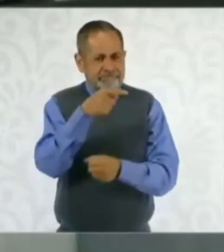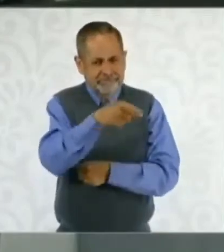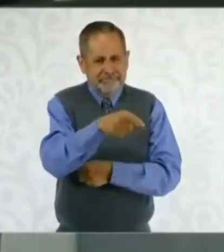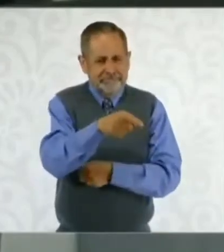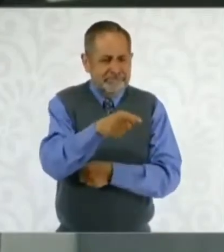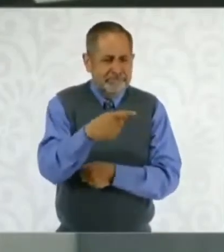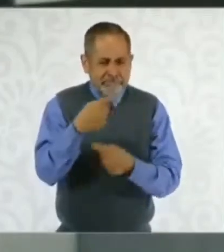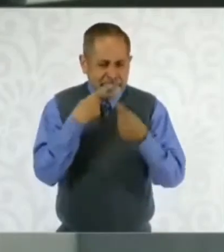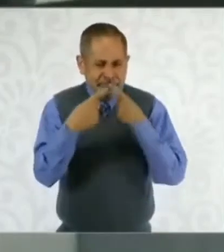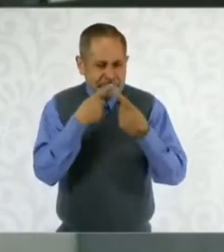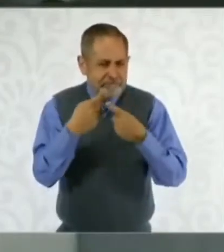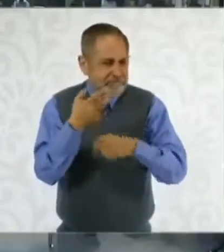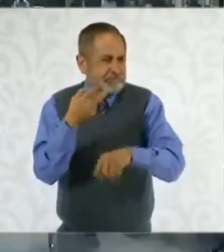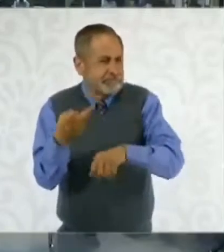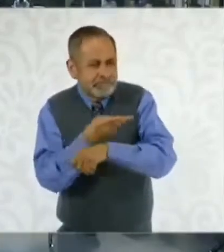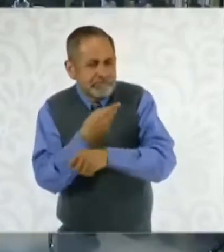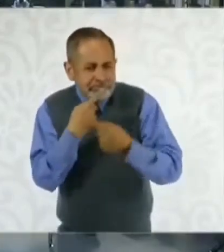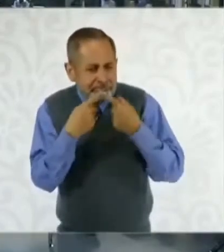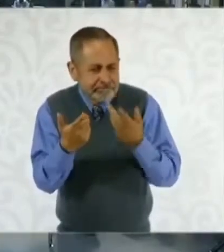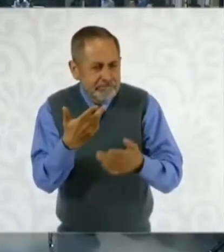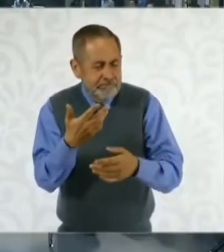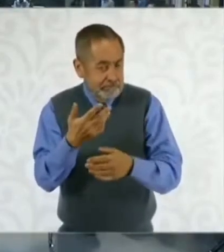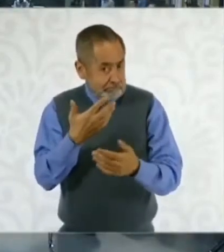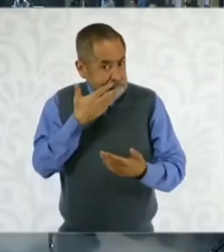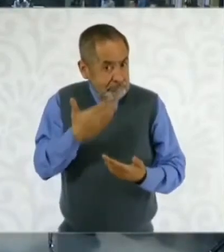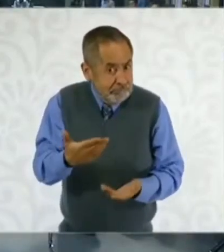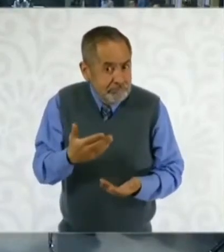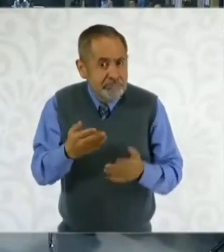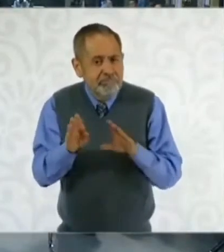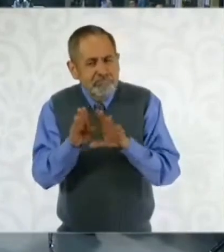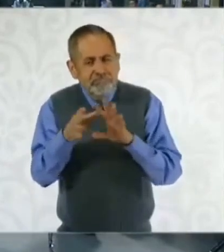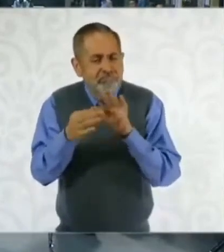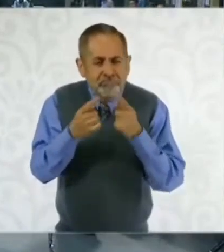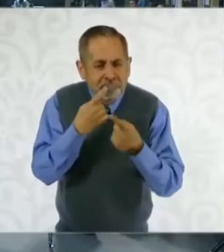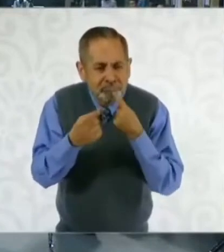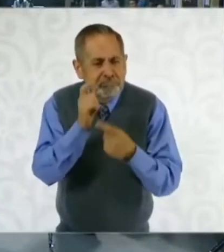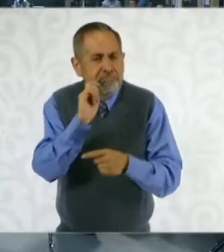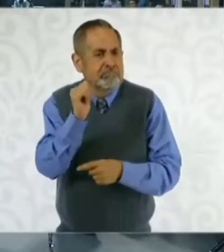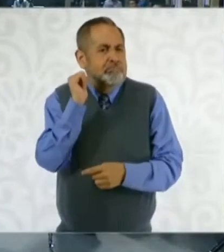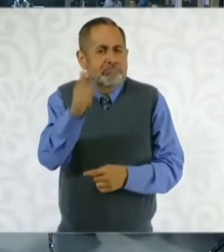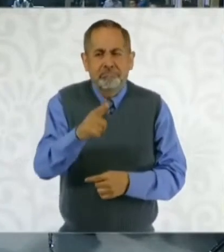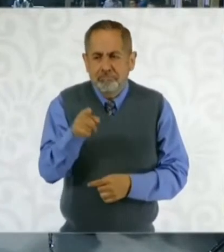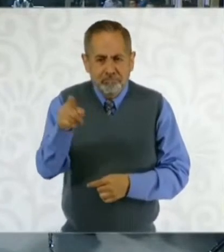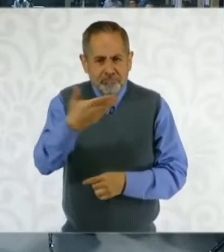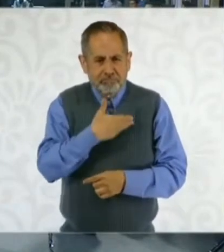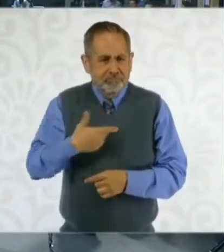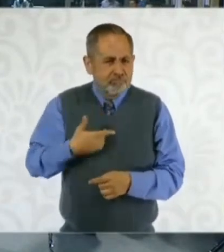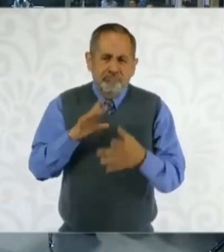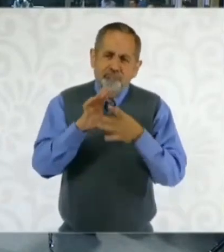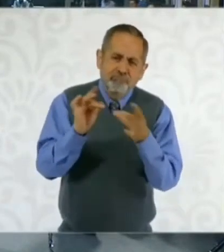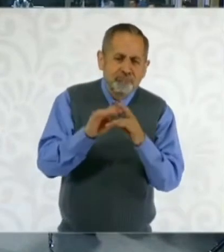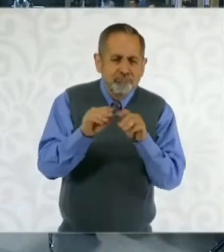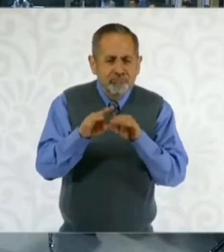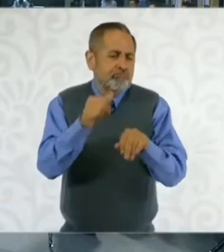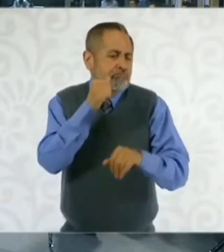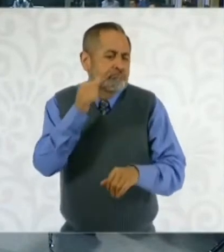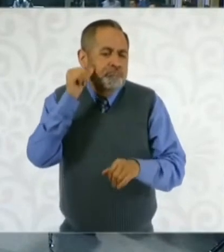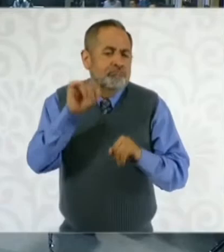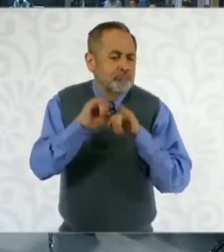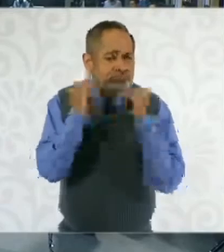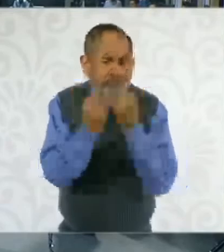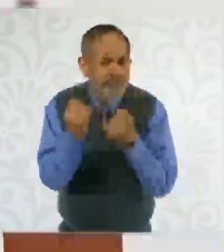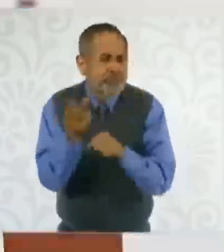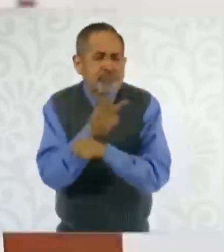saber si van bien estos diálogos y conocer si por parte de la presidencia hay algo importante a destacar de este encuentro.